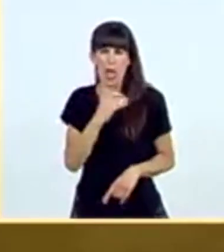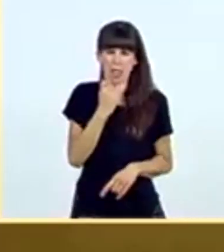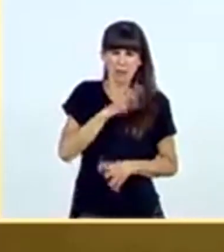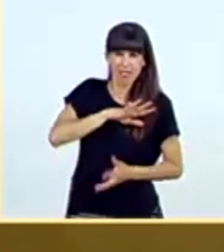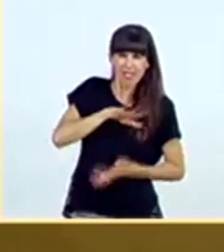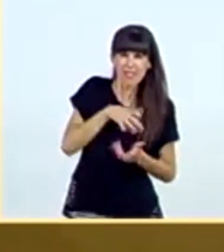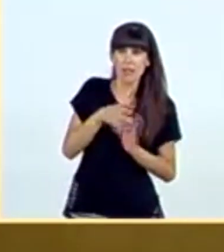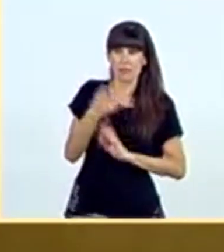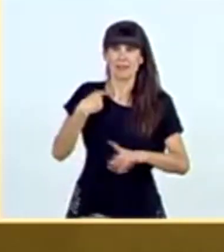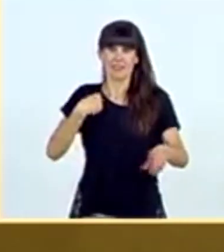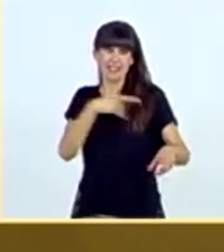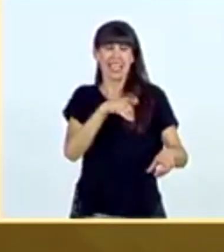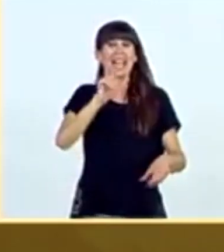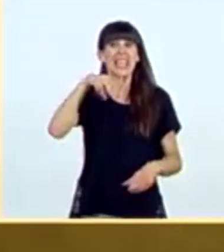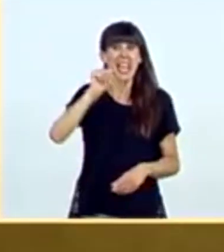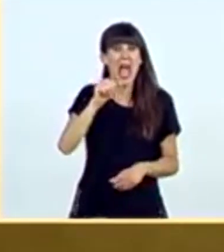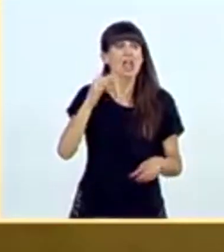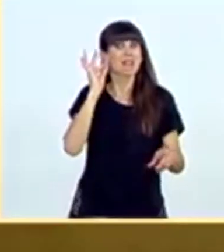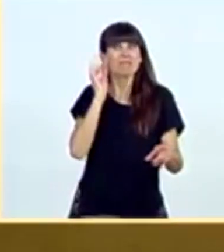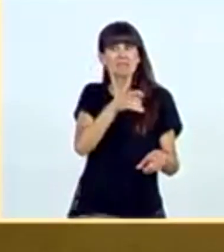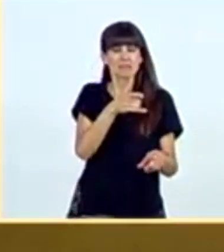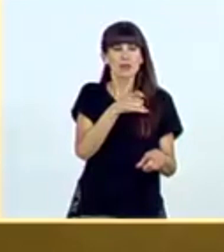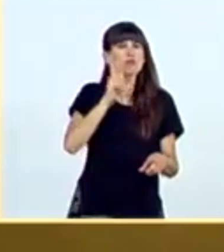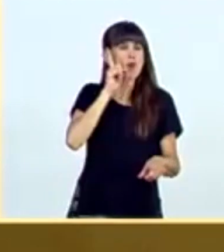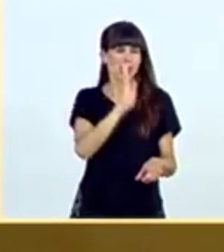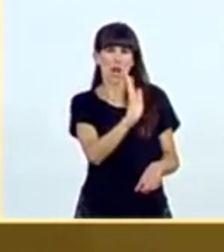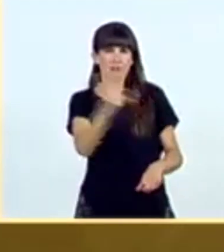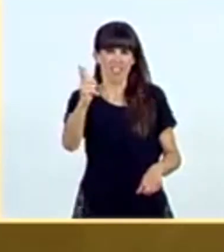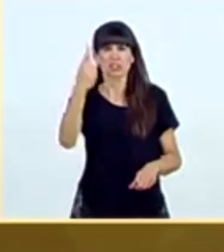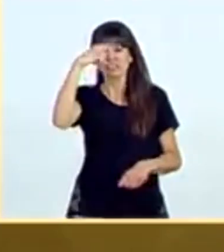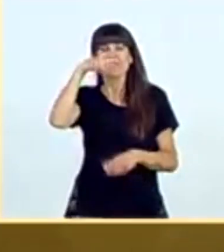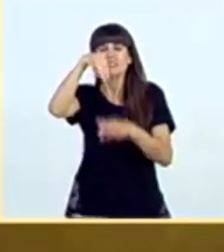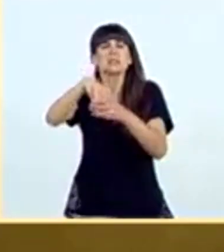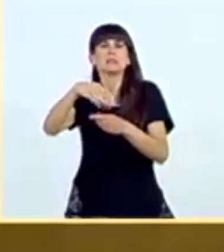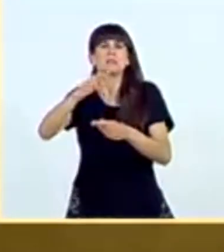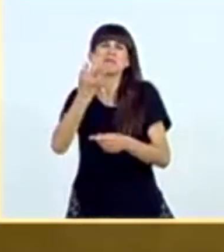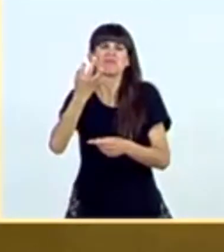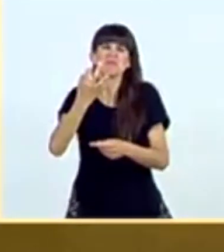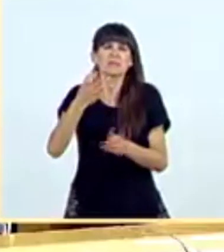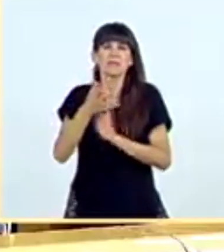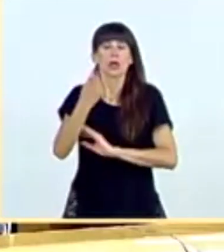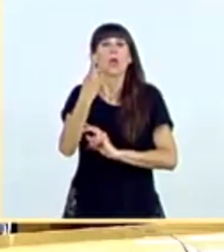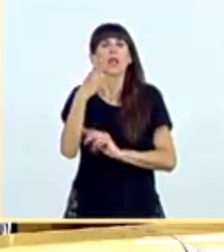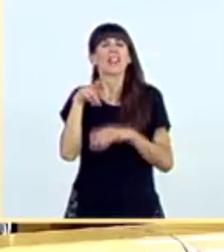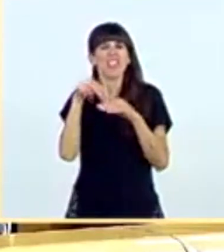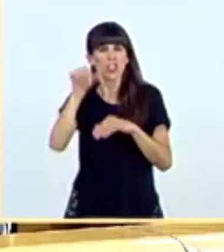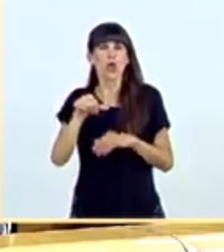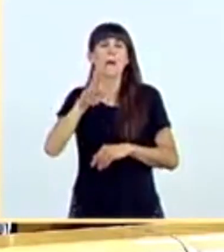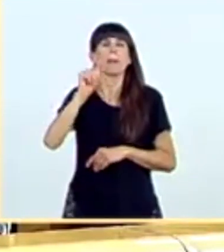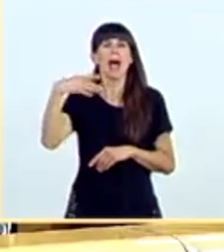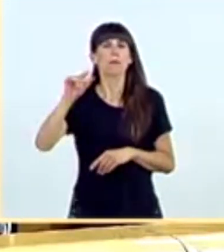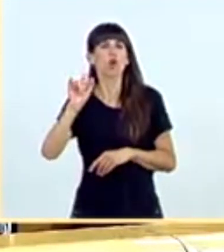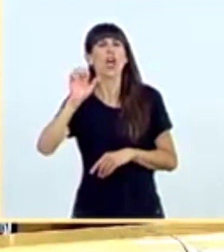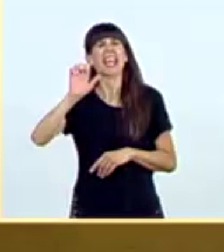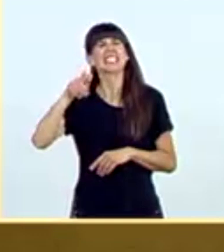teléfono móvil a Dina Busselham, ¿sabe lo que encontraron para hacernos daño? Dos cosas. Un vídeo de Pablo Echenique cantando una jota